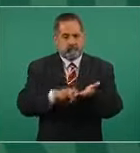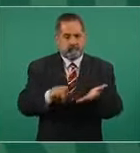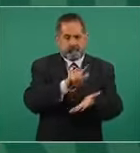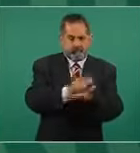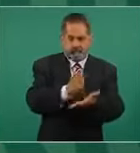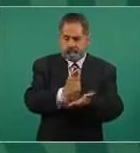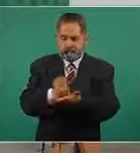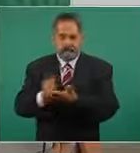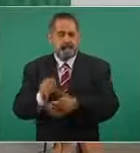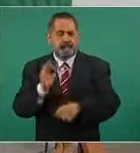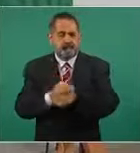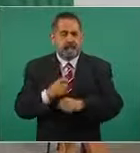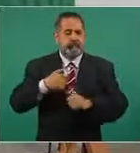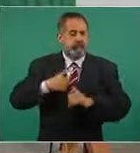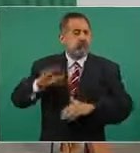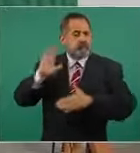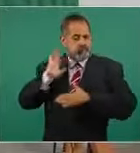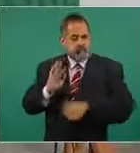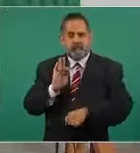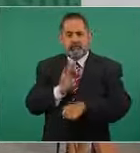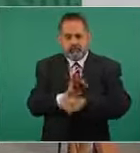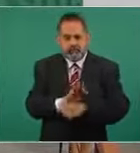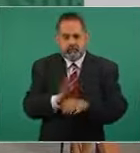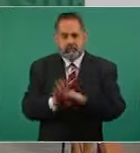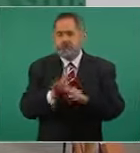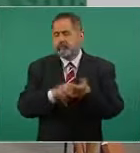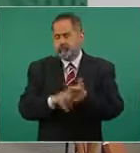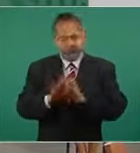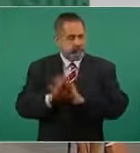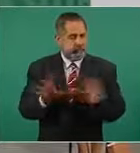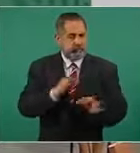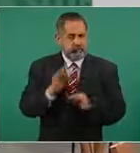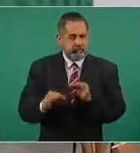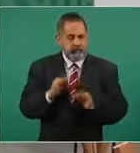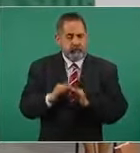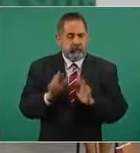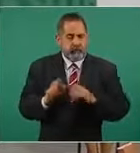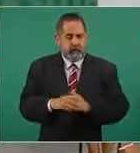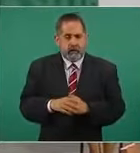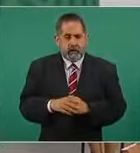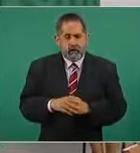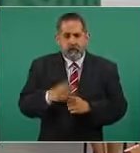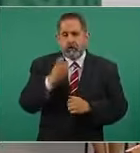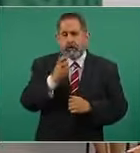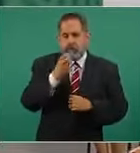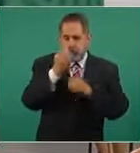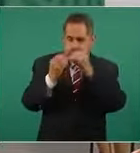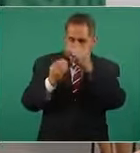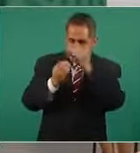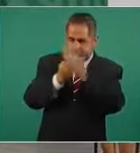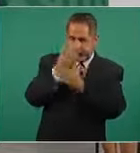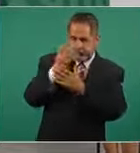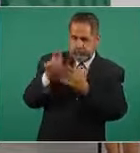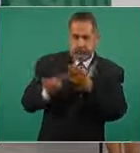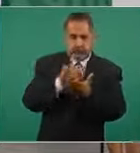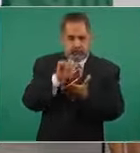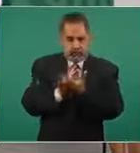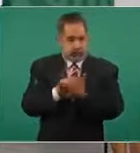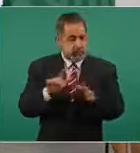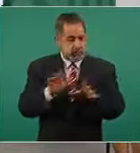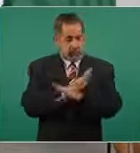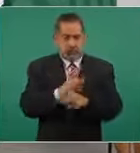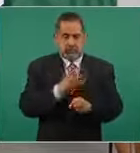legales. Fue un compromiso que hicimos y ya con esta nueva reforma